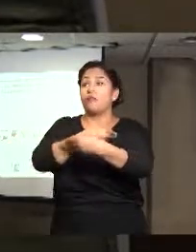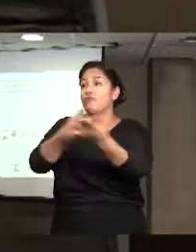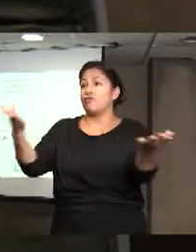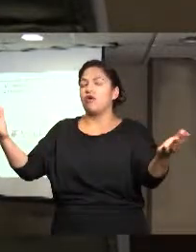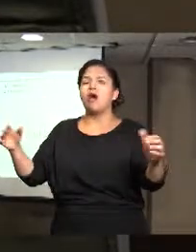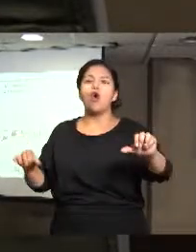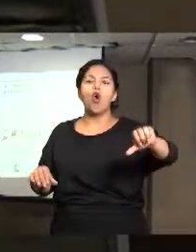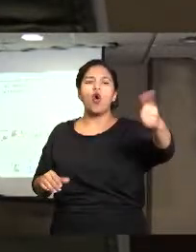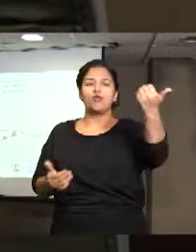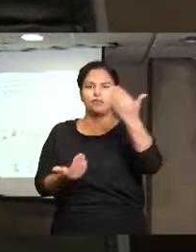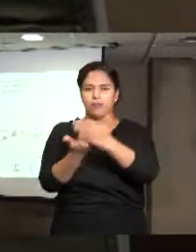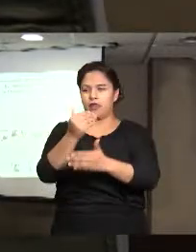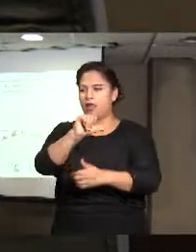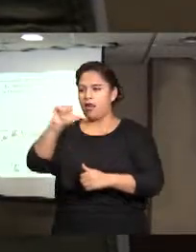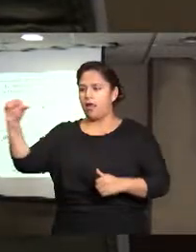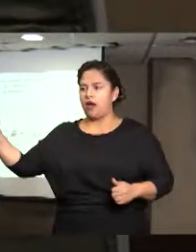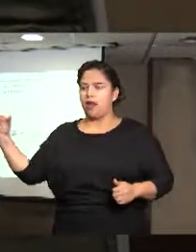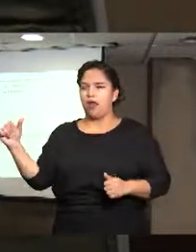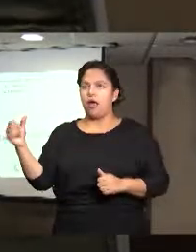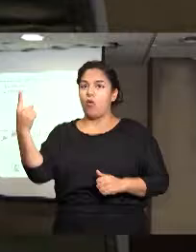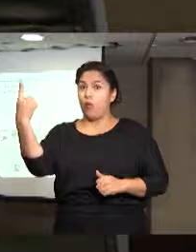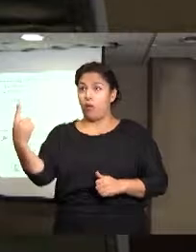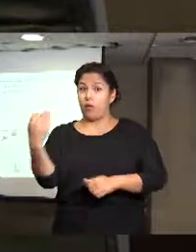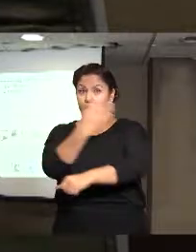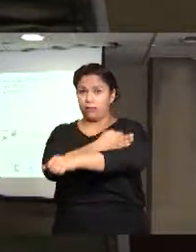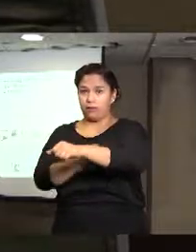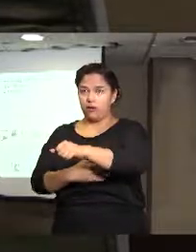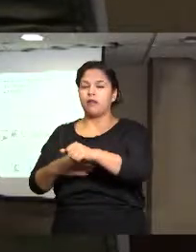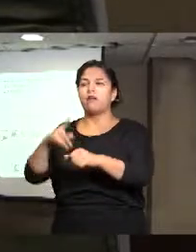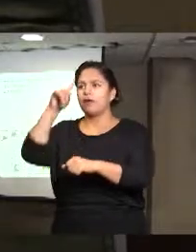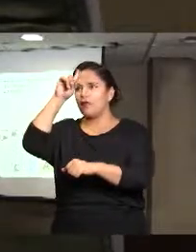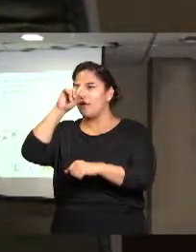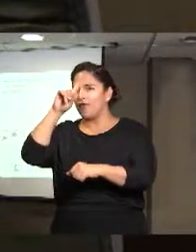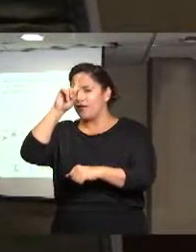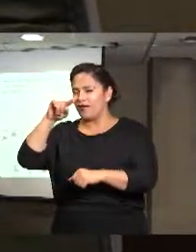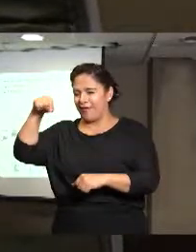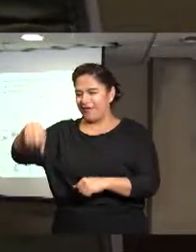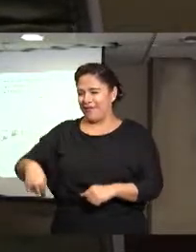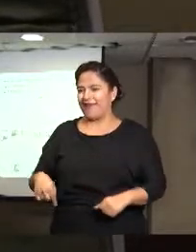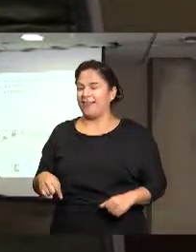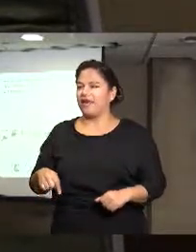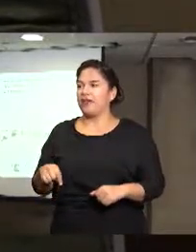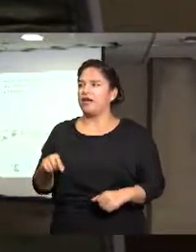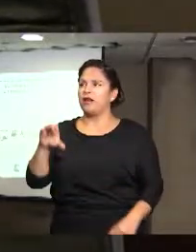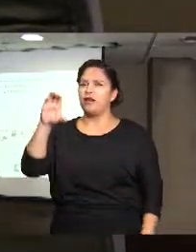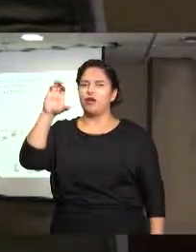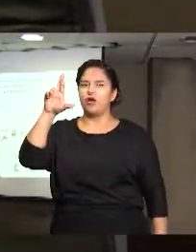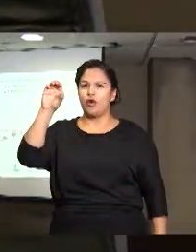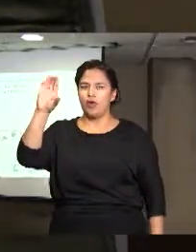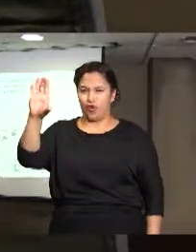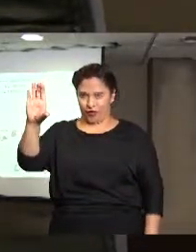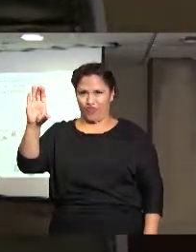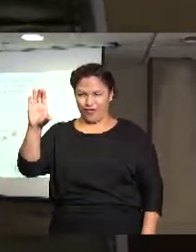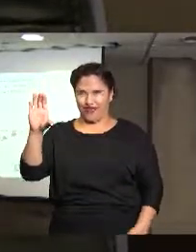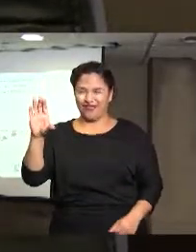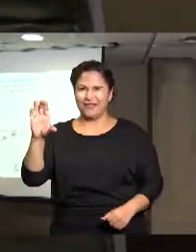11 a 1 de la tarde a través de la red de consejos ciudadanos, en este caso del Consejo Ciudadano de la Ciudad de México,